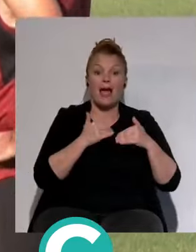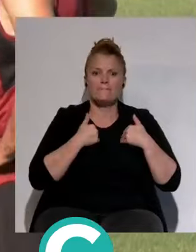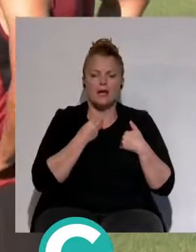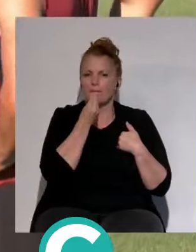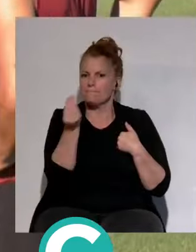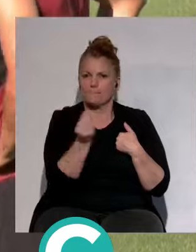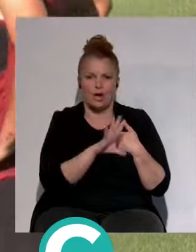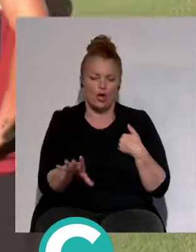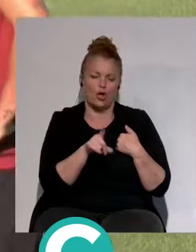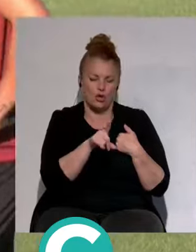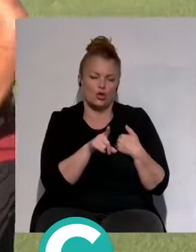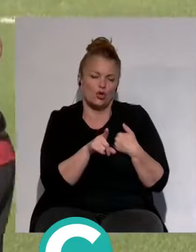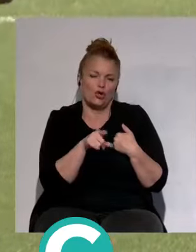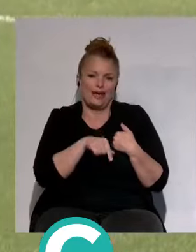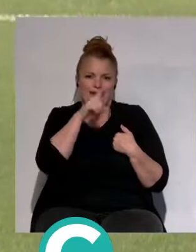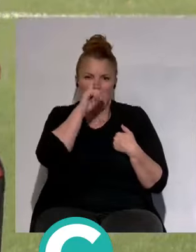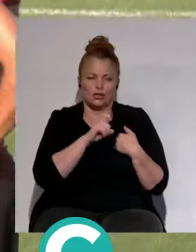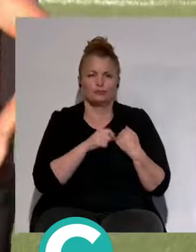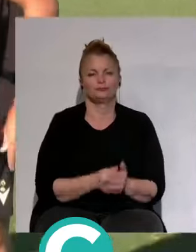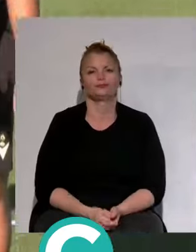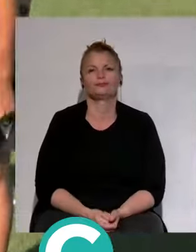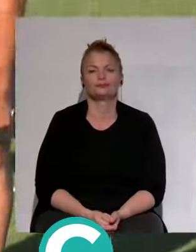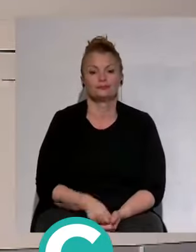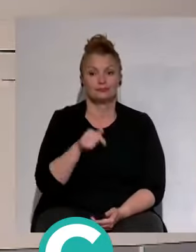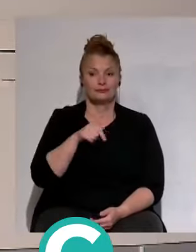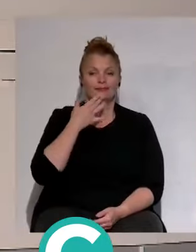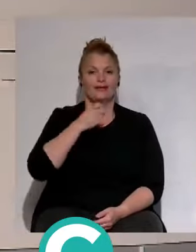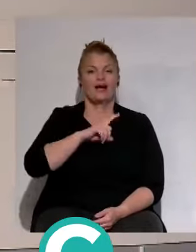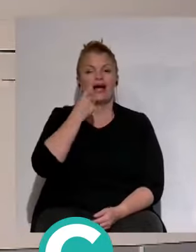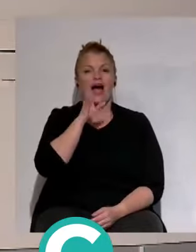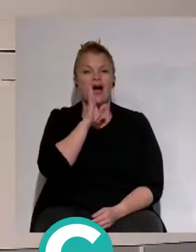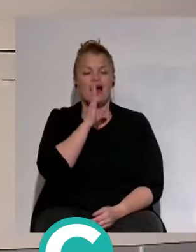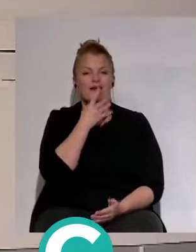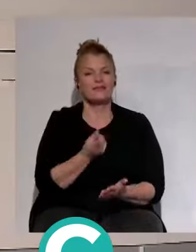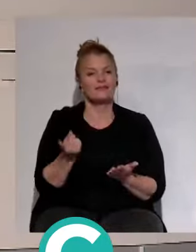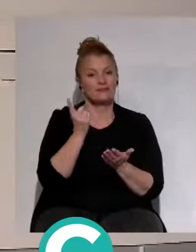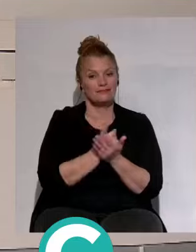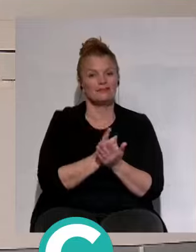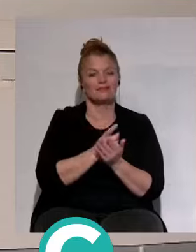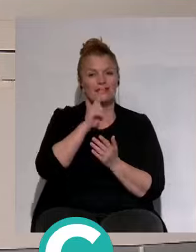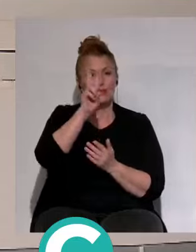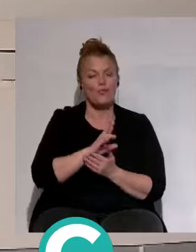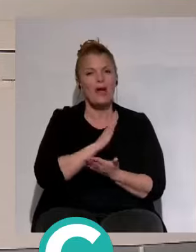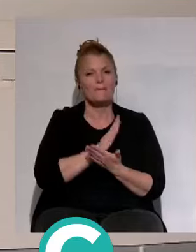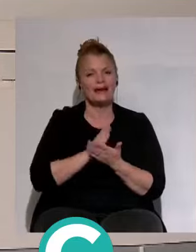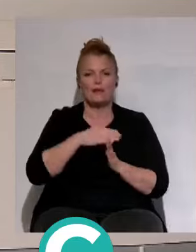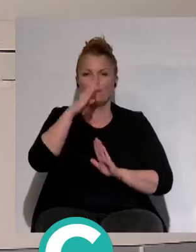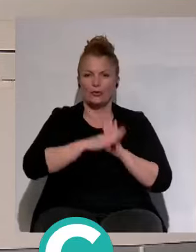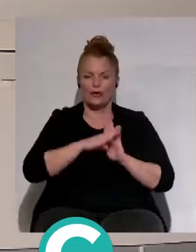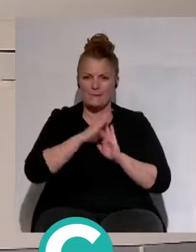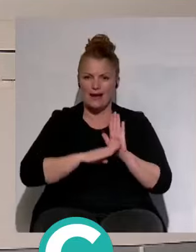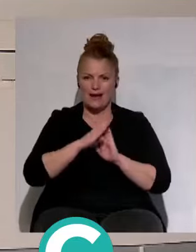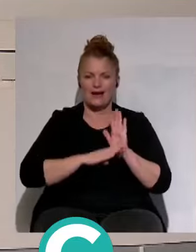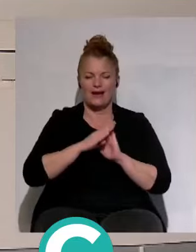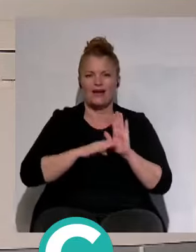jugador que más ha destacado este año. Hasta aquí el balance de lo que ha sido la primera vuelta regresamos en la segunda parte del programa a partir